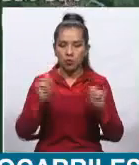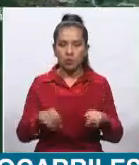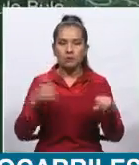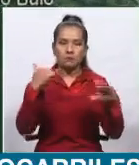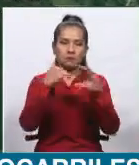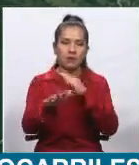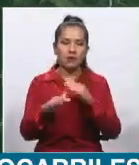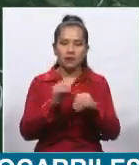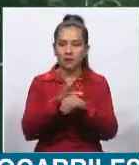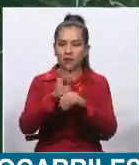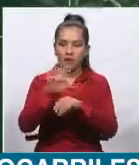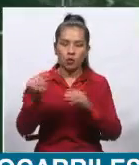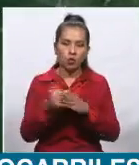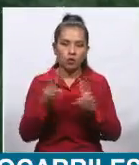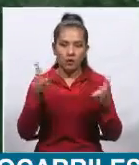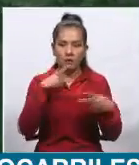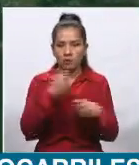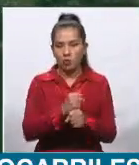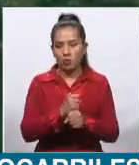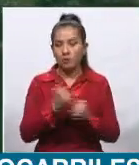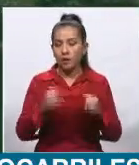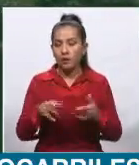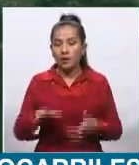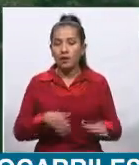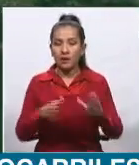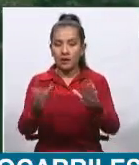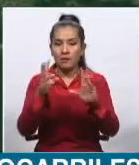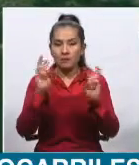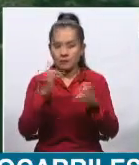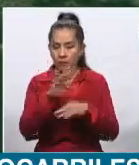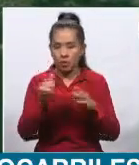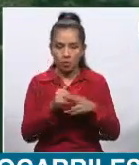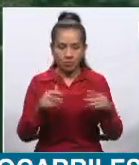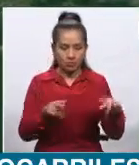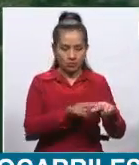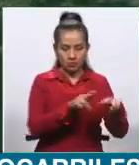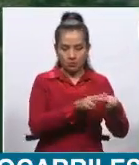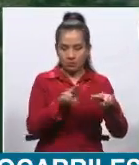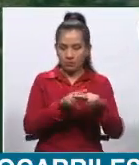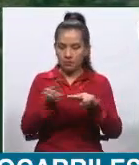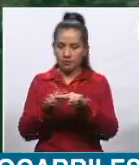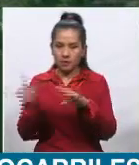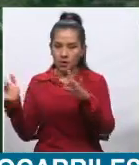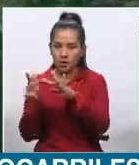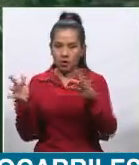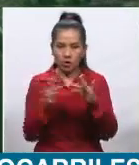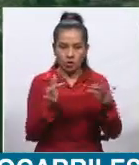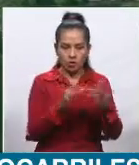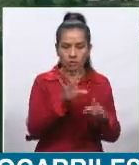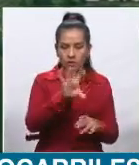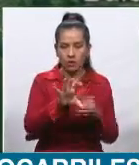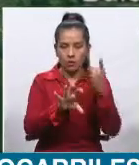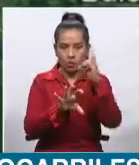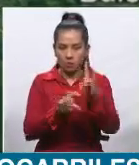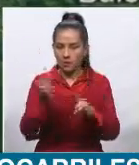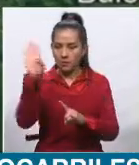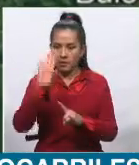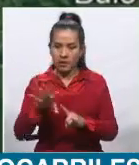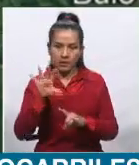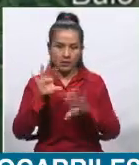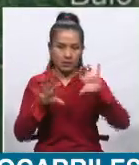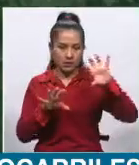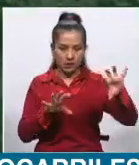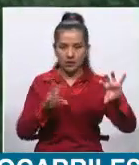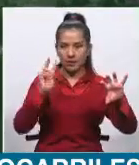sus producciones. Con este corredor ferroviario oceánico de integración, nosotros le estamos dando la posibilidad a Brasil